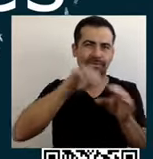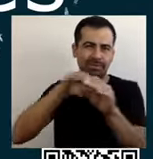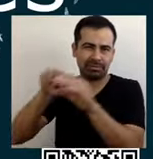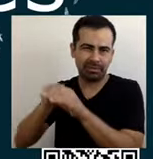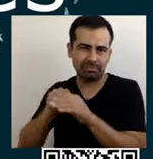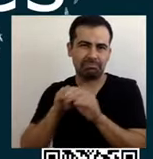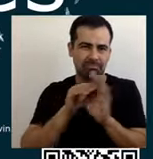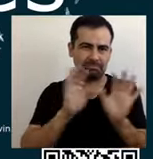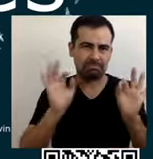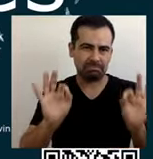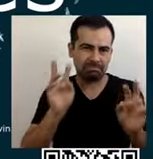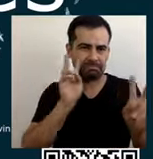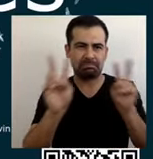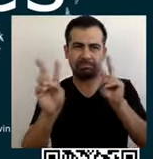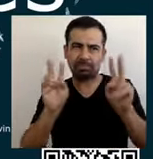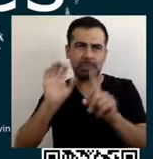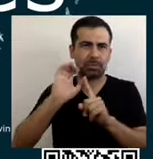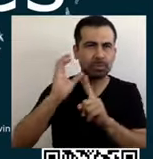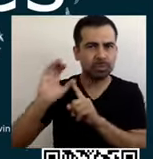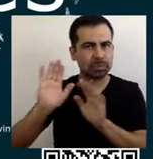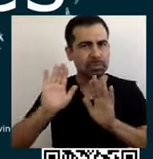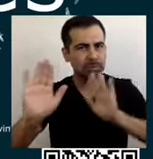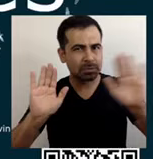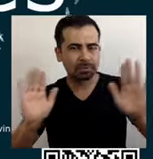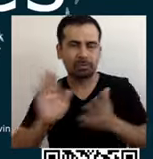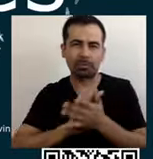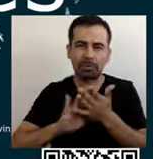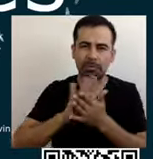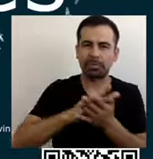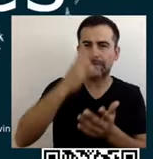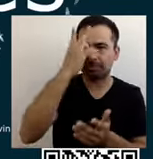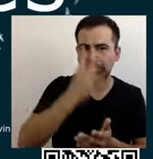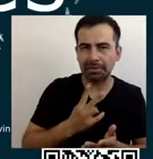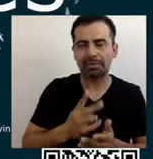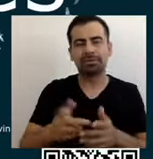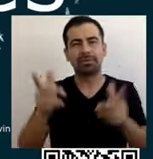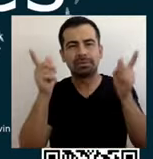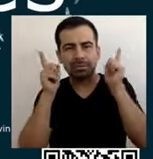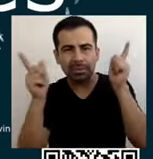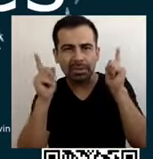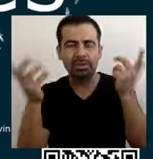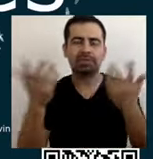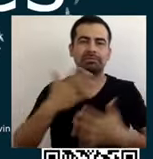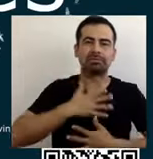28 de diciembre a las 16 horas.